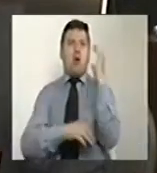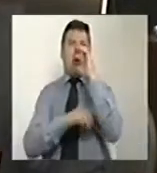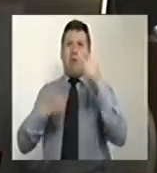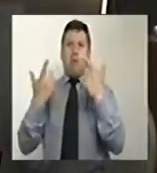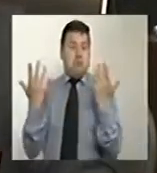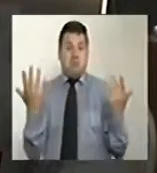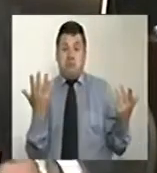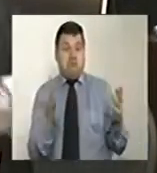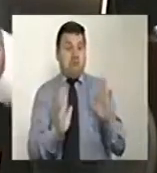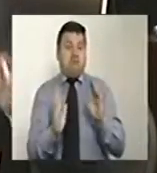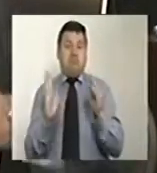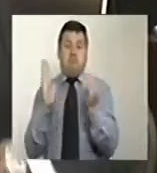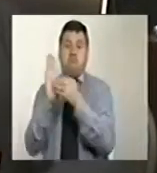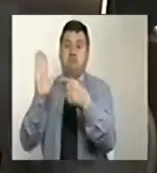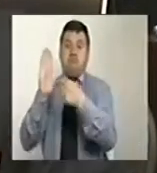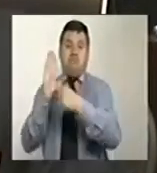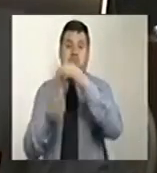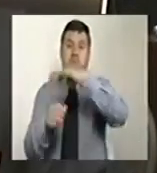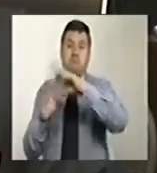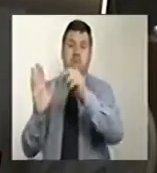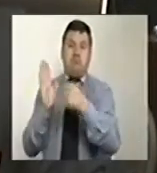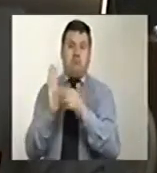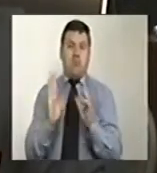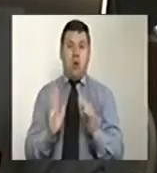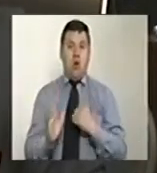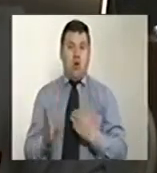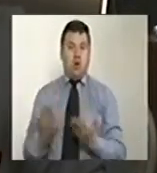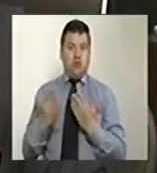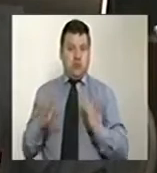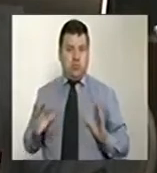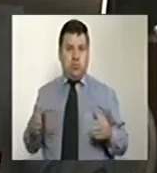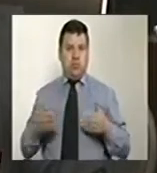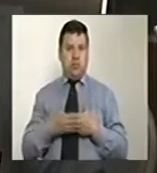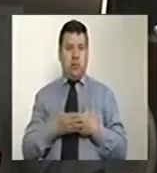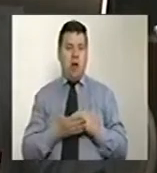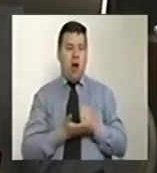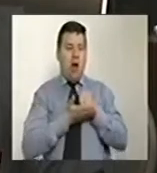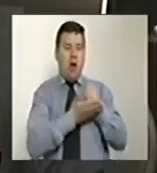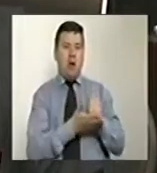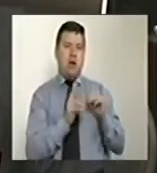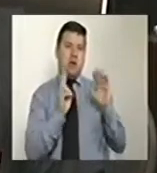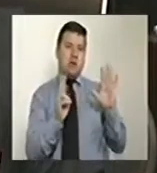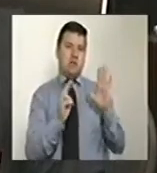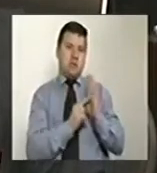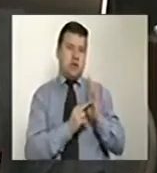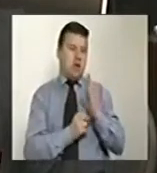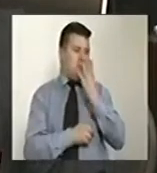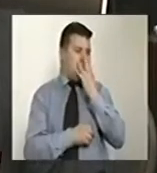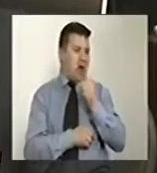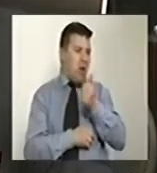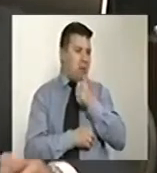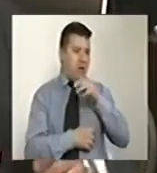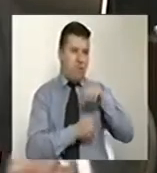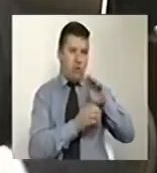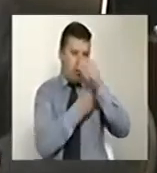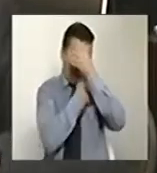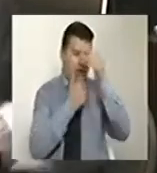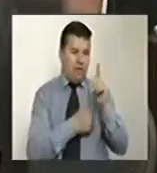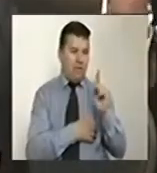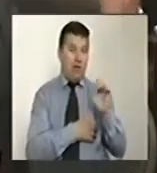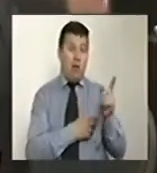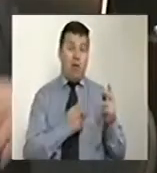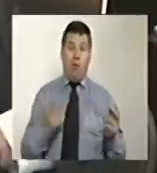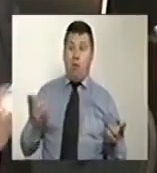desconociendo el plebiscito simplemente por privilegiar a los 7.000 narcoterroristas de la FARC, que hoy se